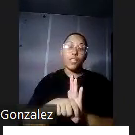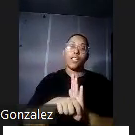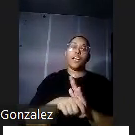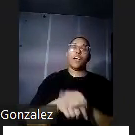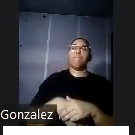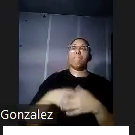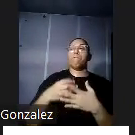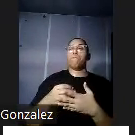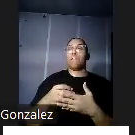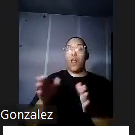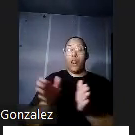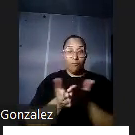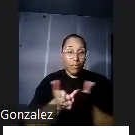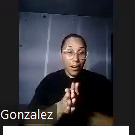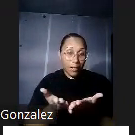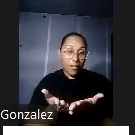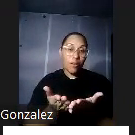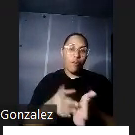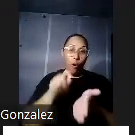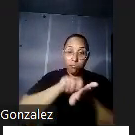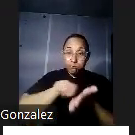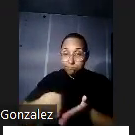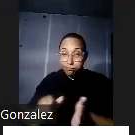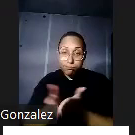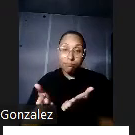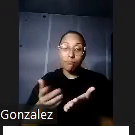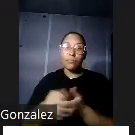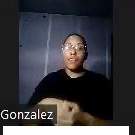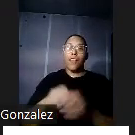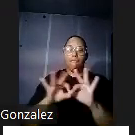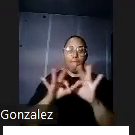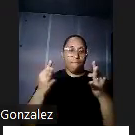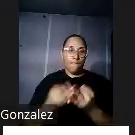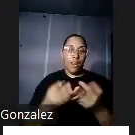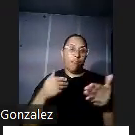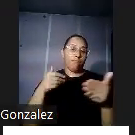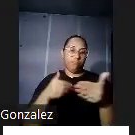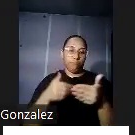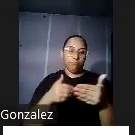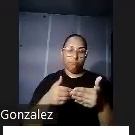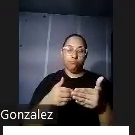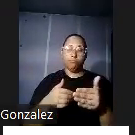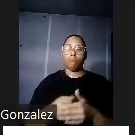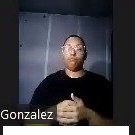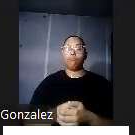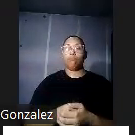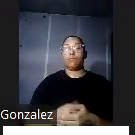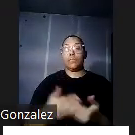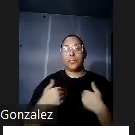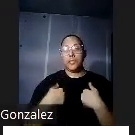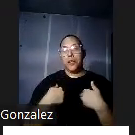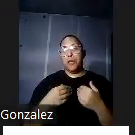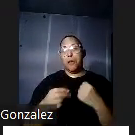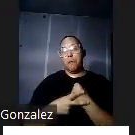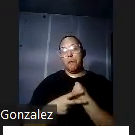diario de las hijas y de otros familiares del doctor Ashford y hay un gran